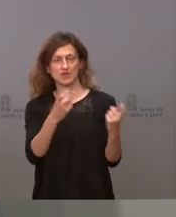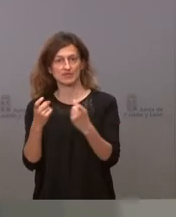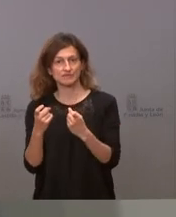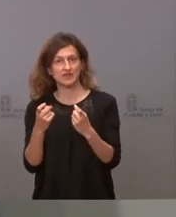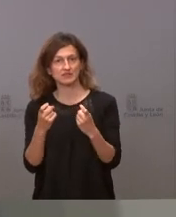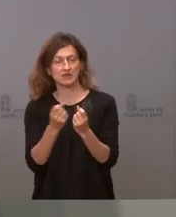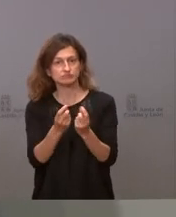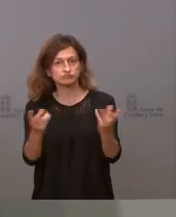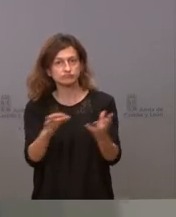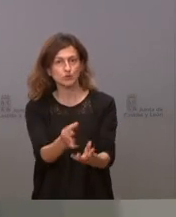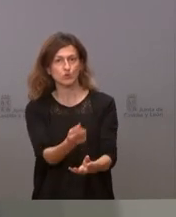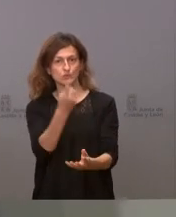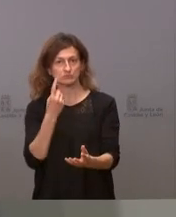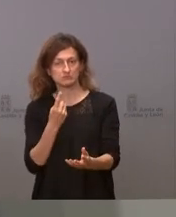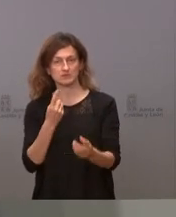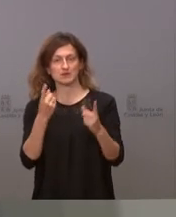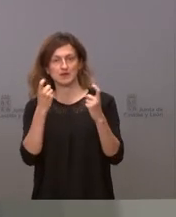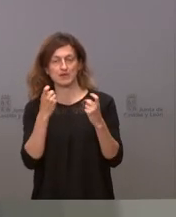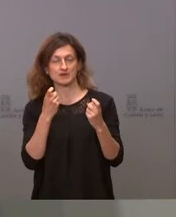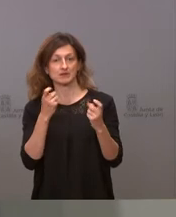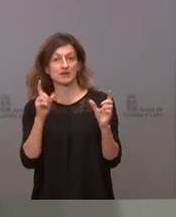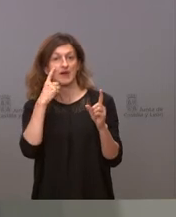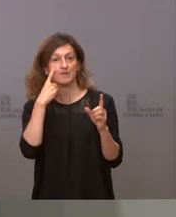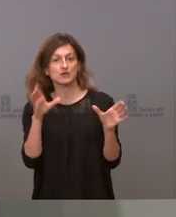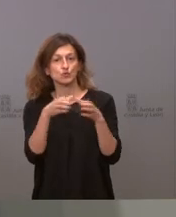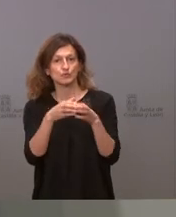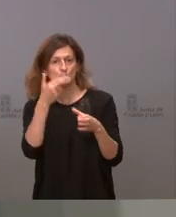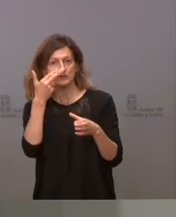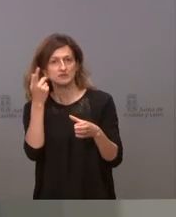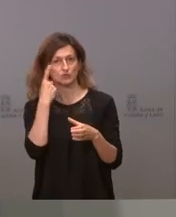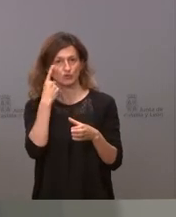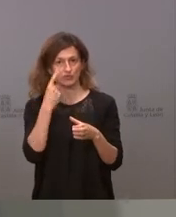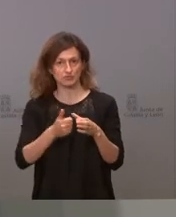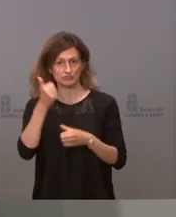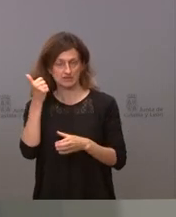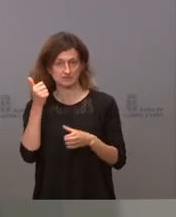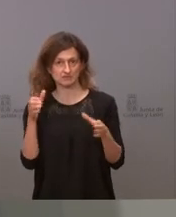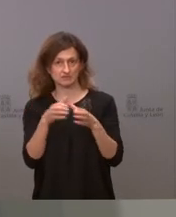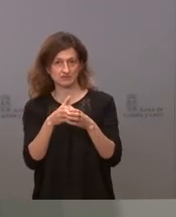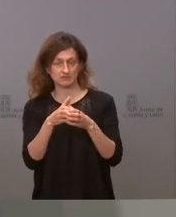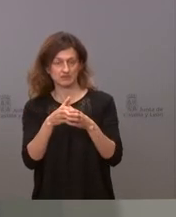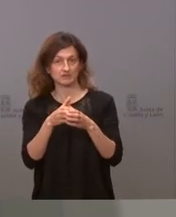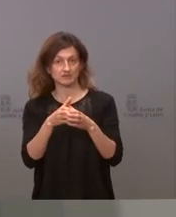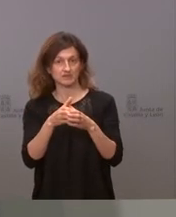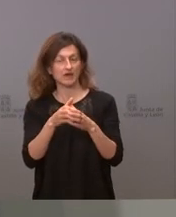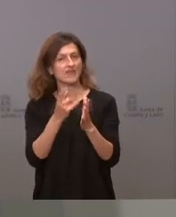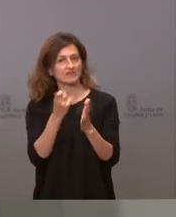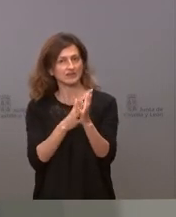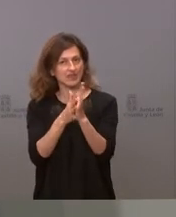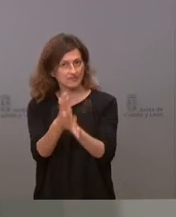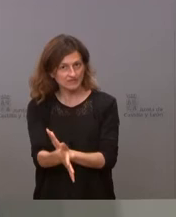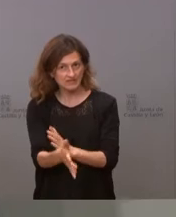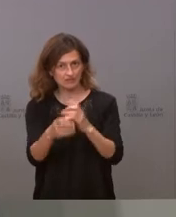entre otras cosas, abordar la regulación de los grupos de interés más conocidos como lobbies, por lo que es preciso definirlos,